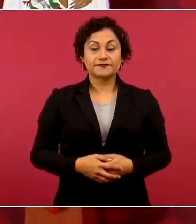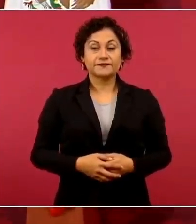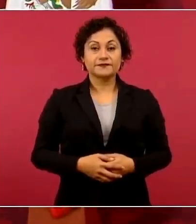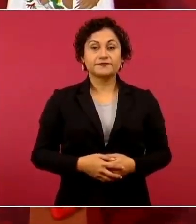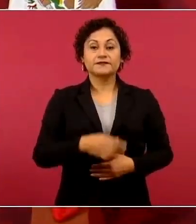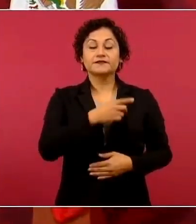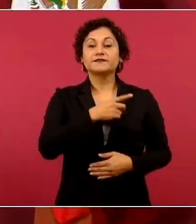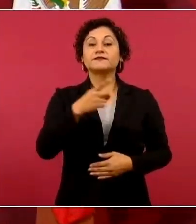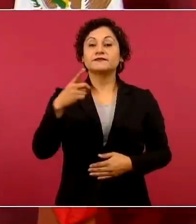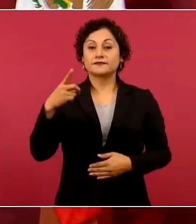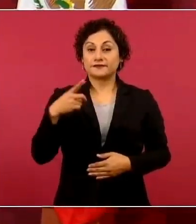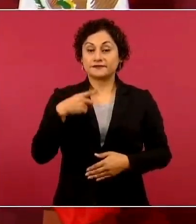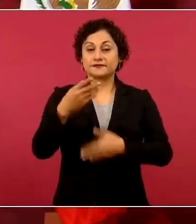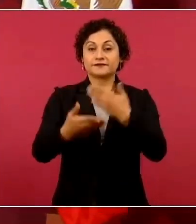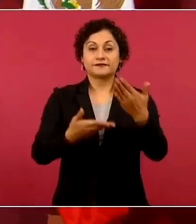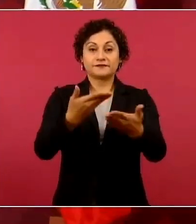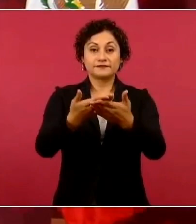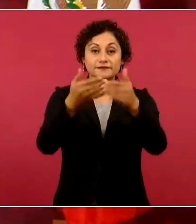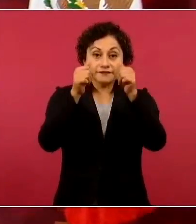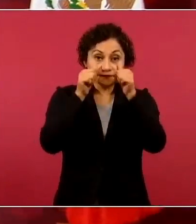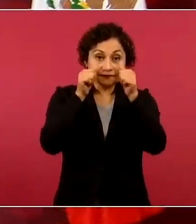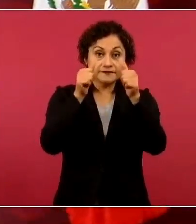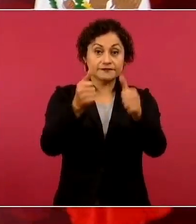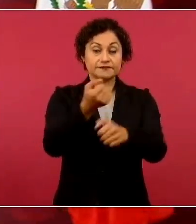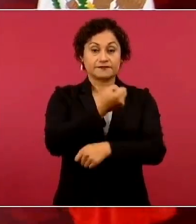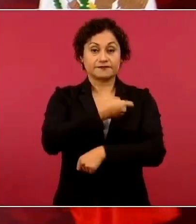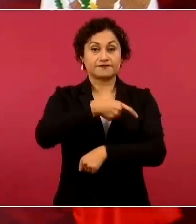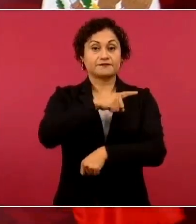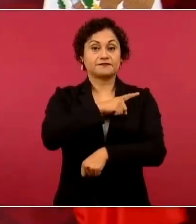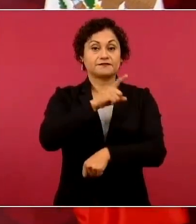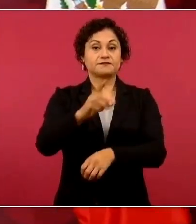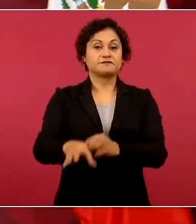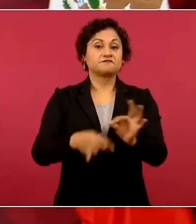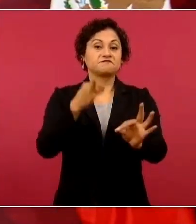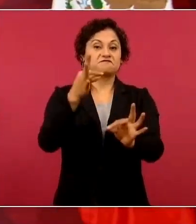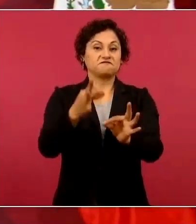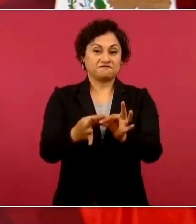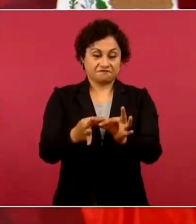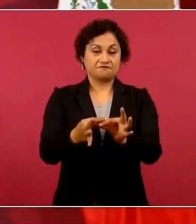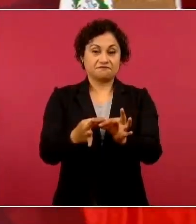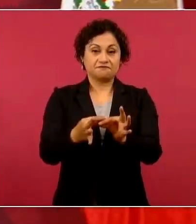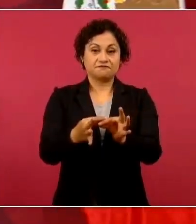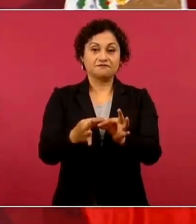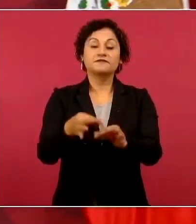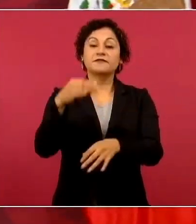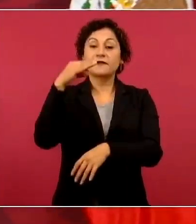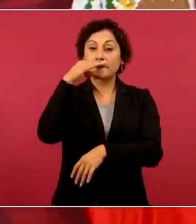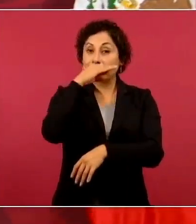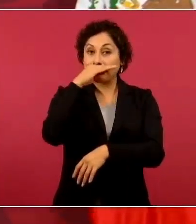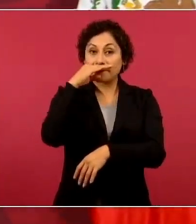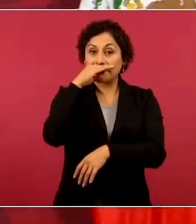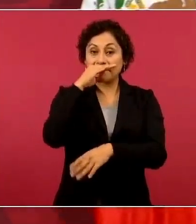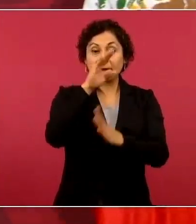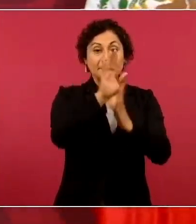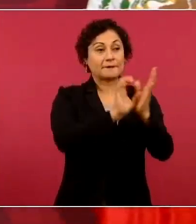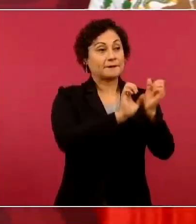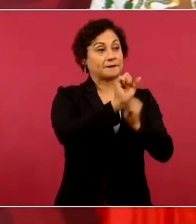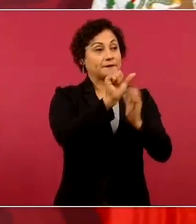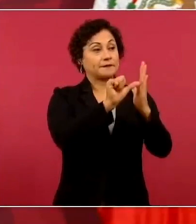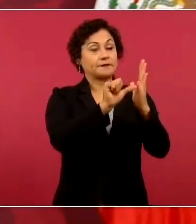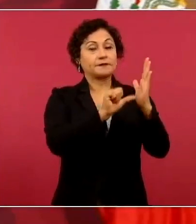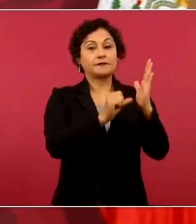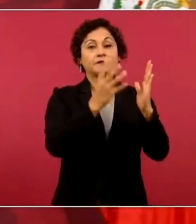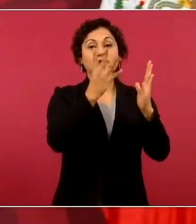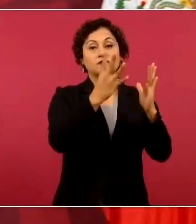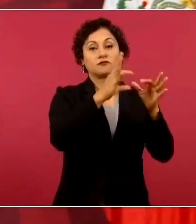de calidad y gratuita, como lo establece el artículo cuarto de la Constitución.